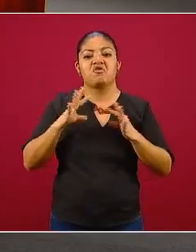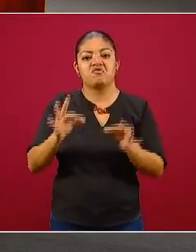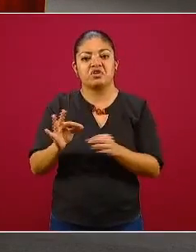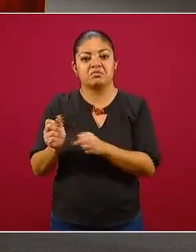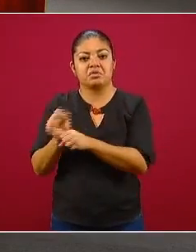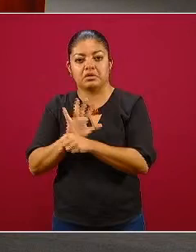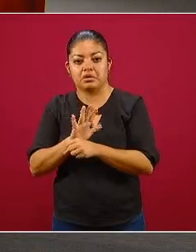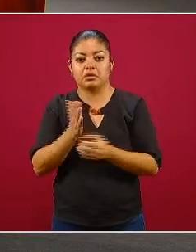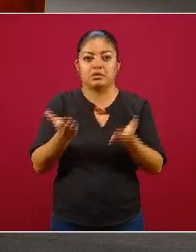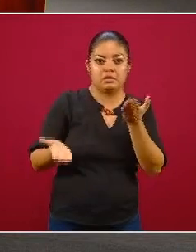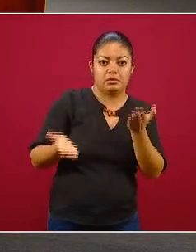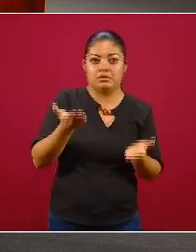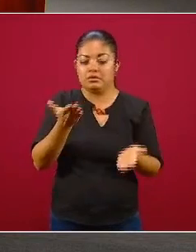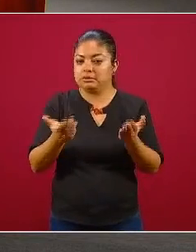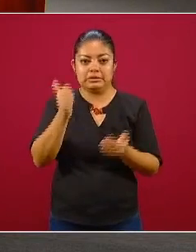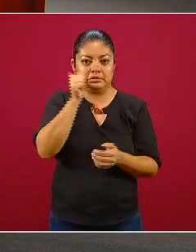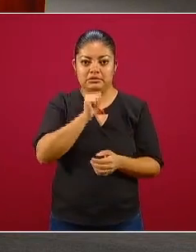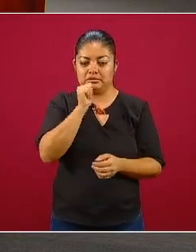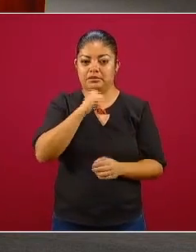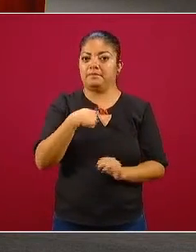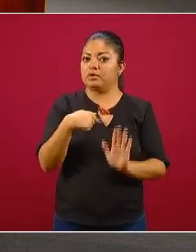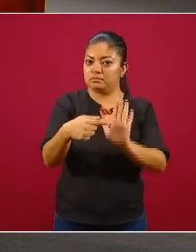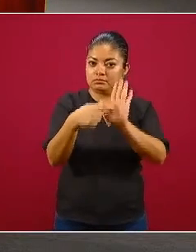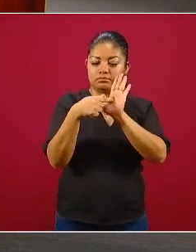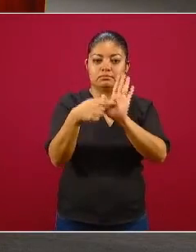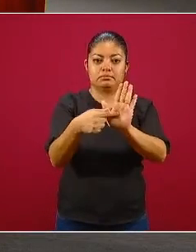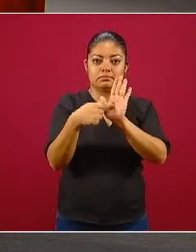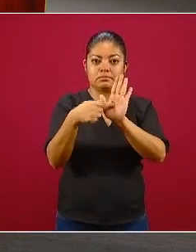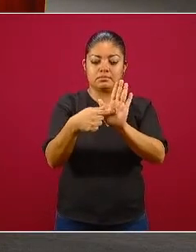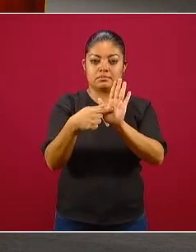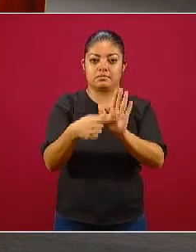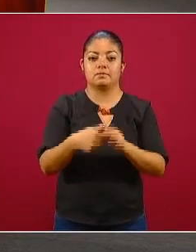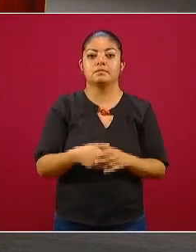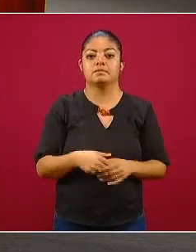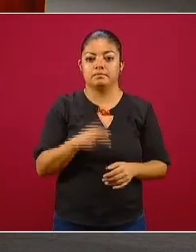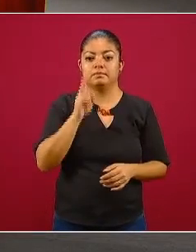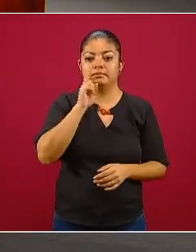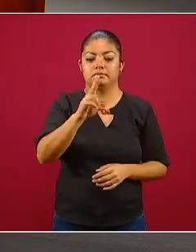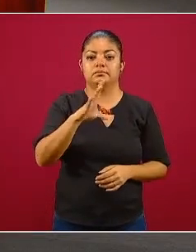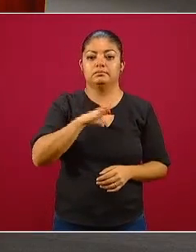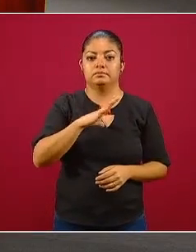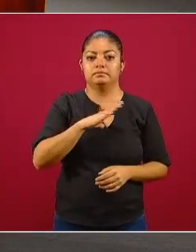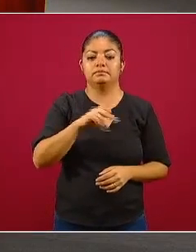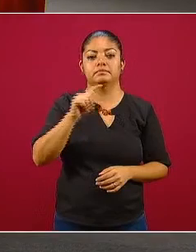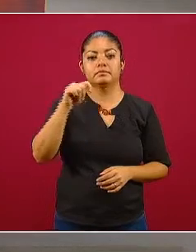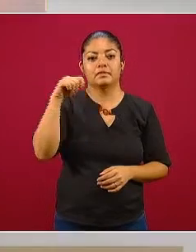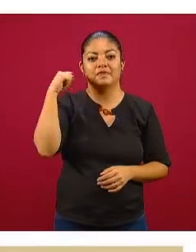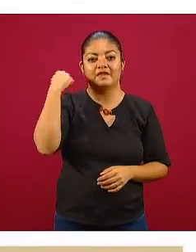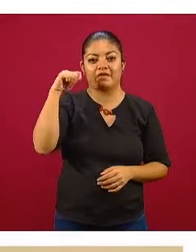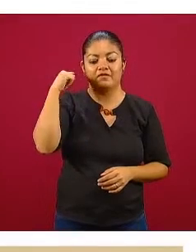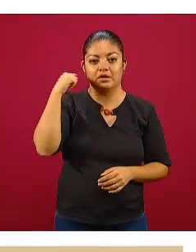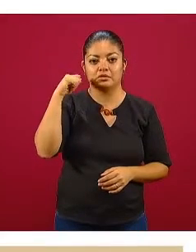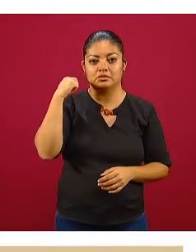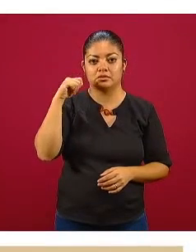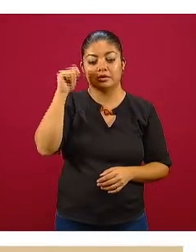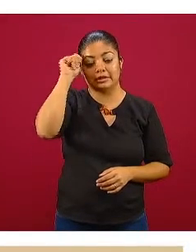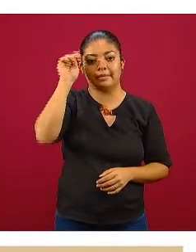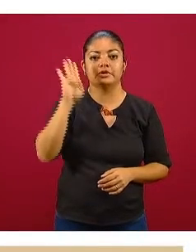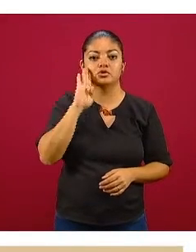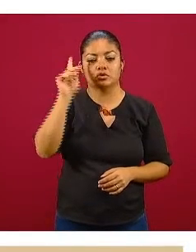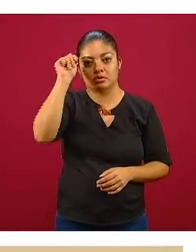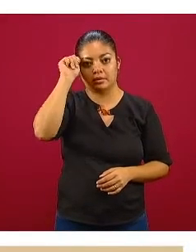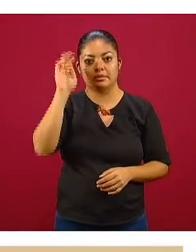el segundo es más bien la suma de sospechosos y confirmados. Aquí vemos para Villahermosa, Tabasco. Misma idea, es un